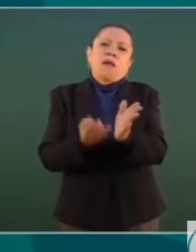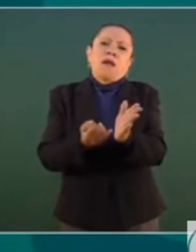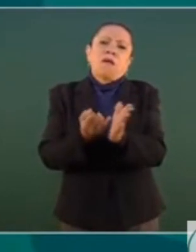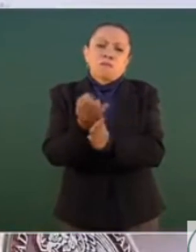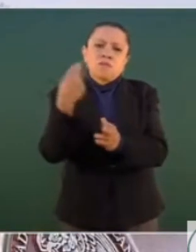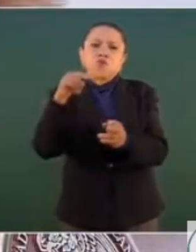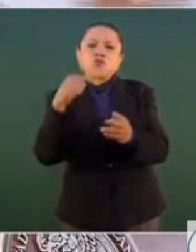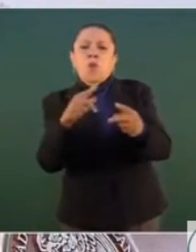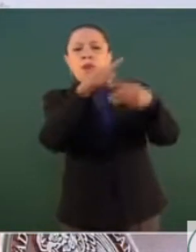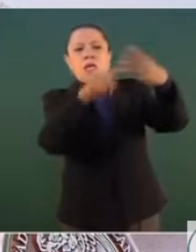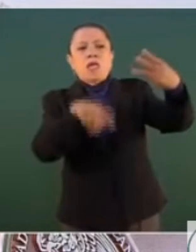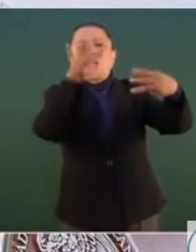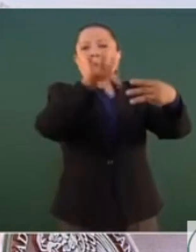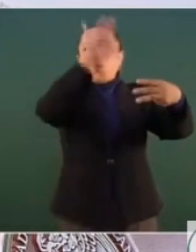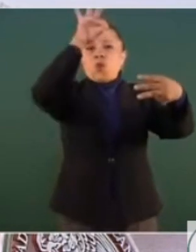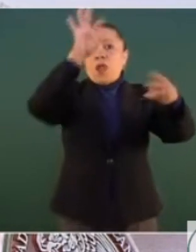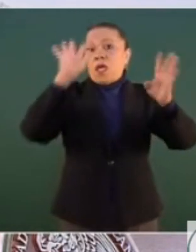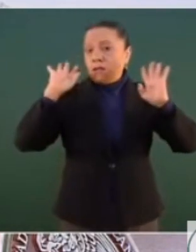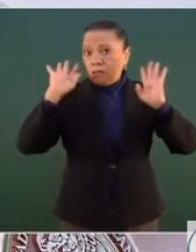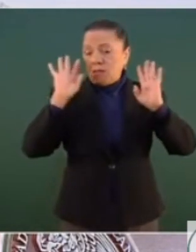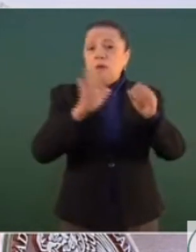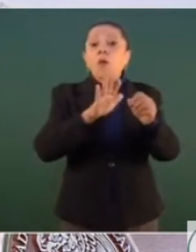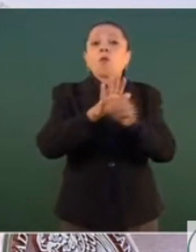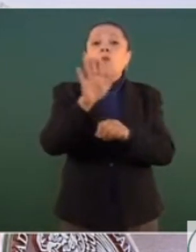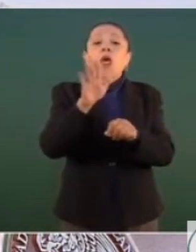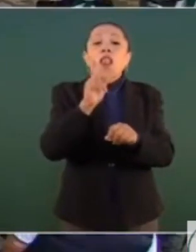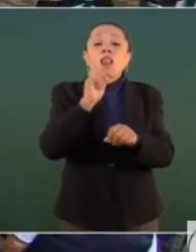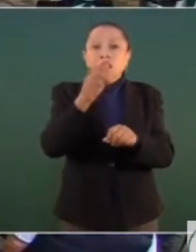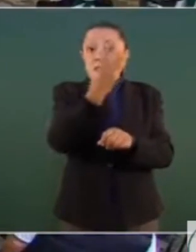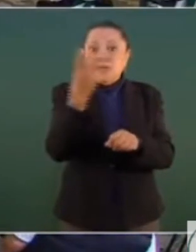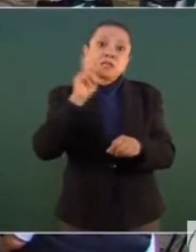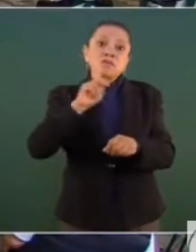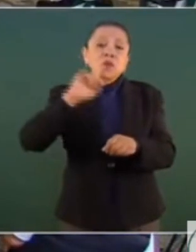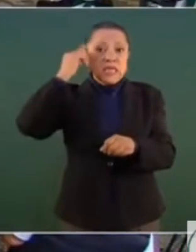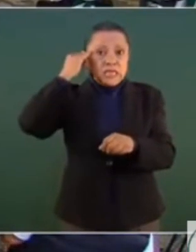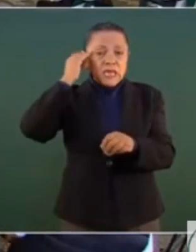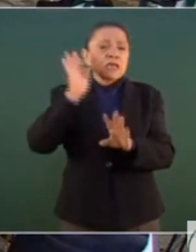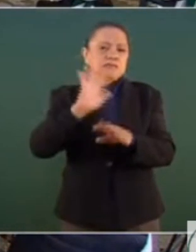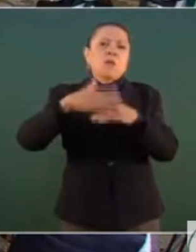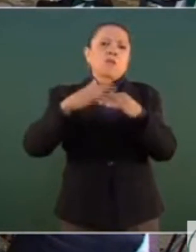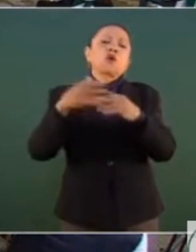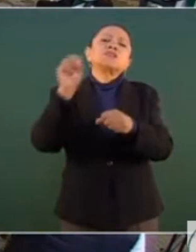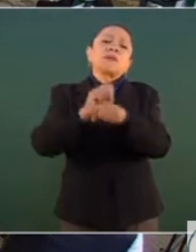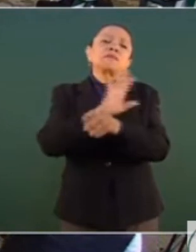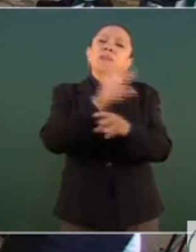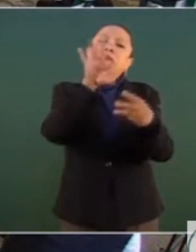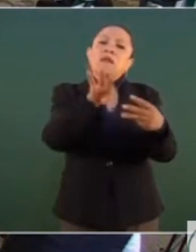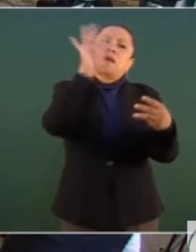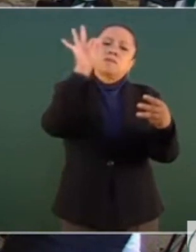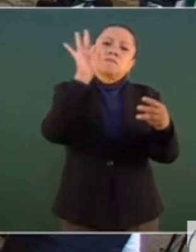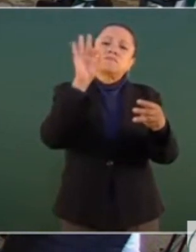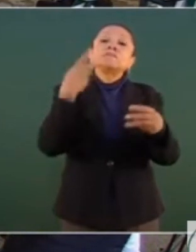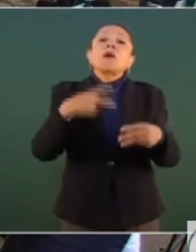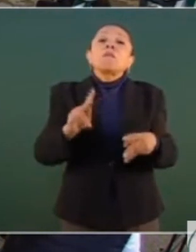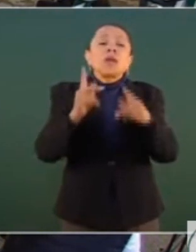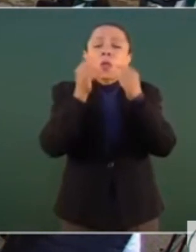nombramiento en una de ellas son mujeres indígenas las tres. Ya está la más y aunque no queden